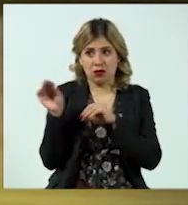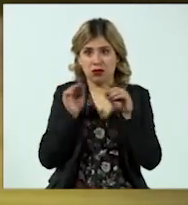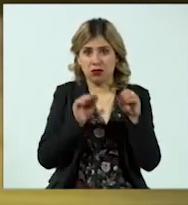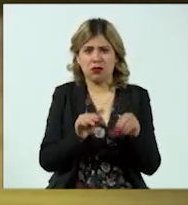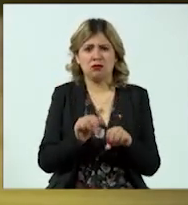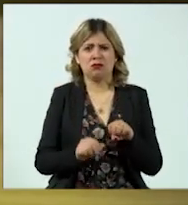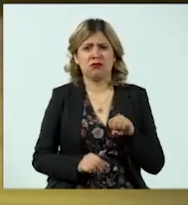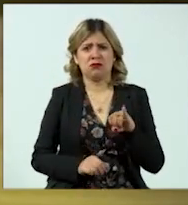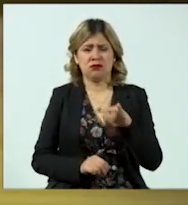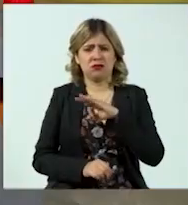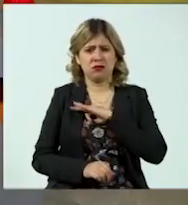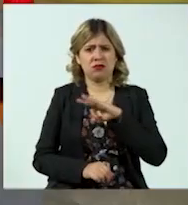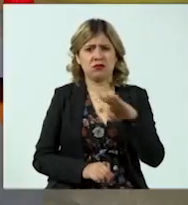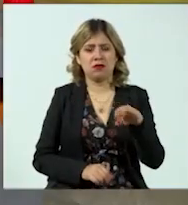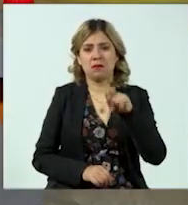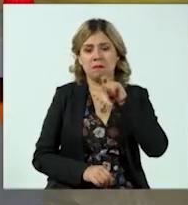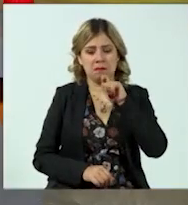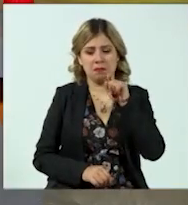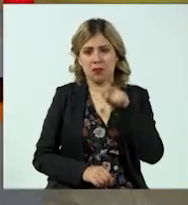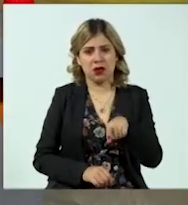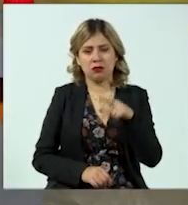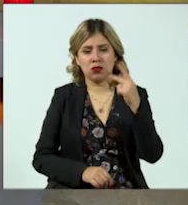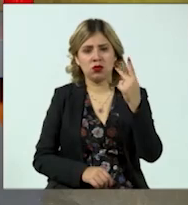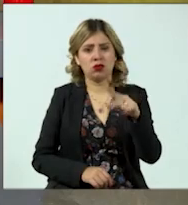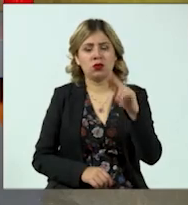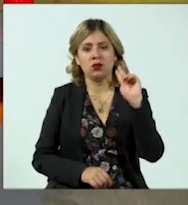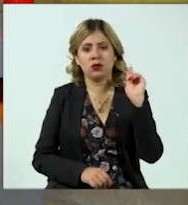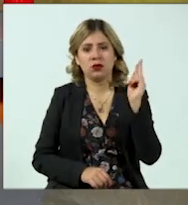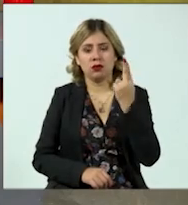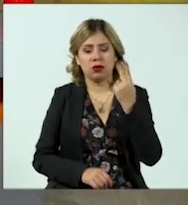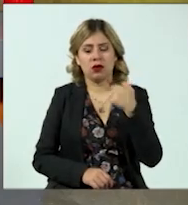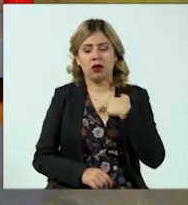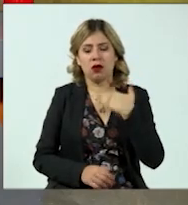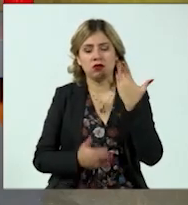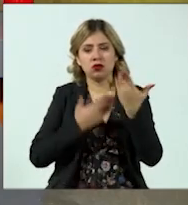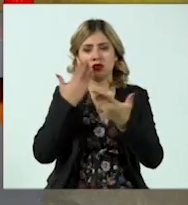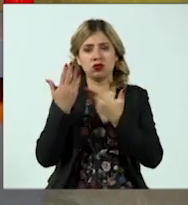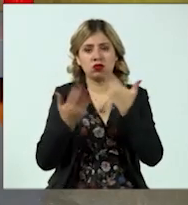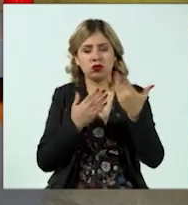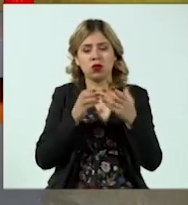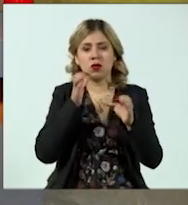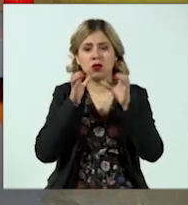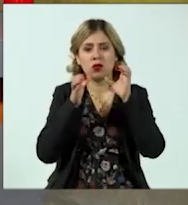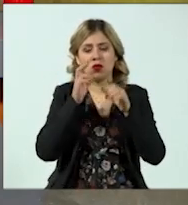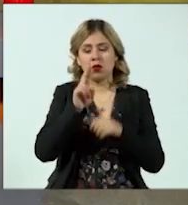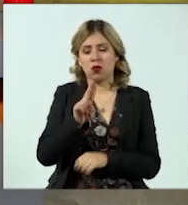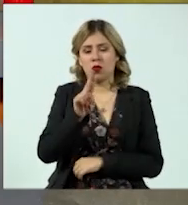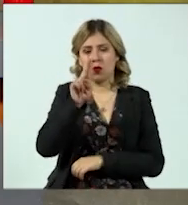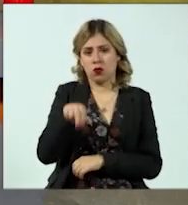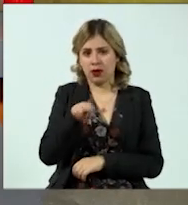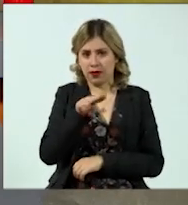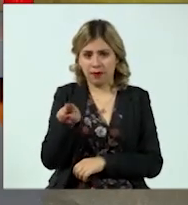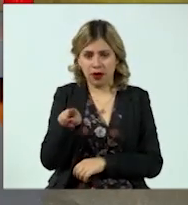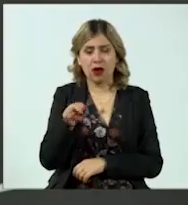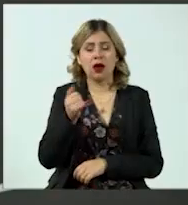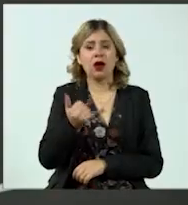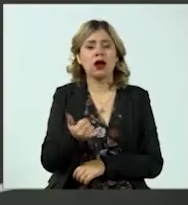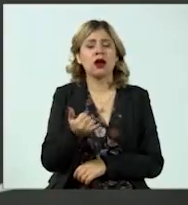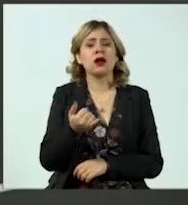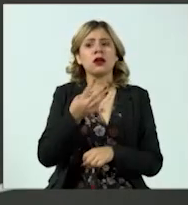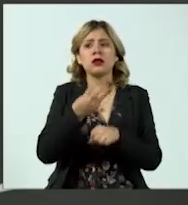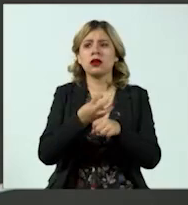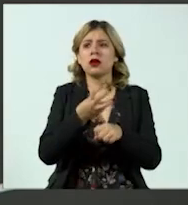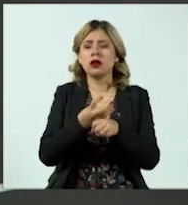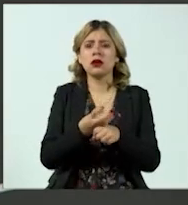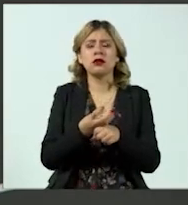¿También? Incluso en la misma. Por ejemplo, puede ser que alguien estudie comunicación en la UNIVA y va en tercer semestre de su carrera